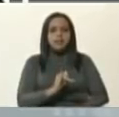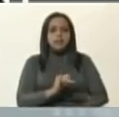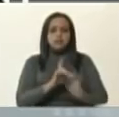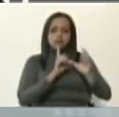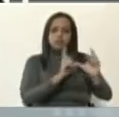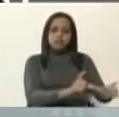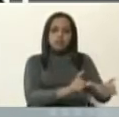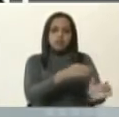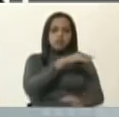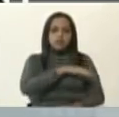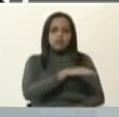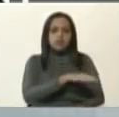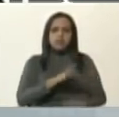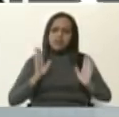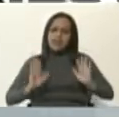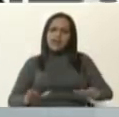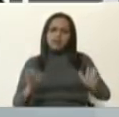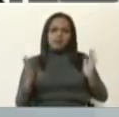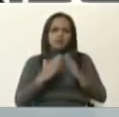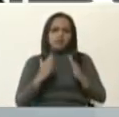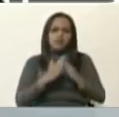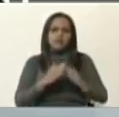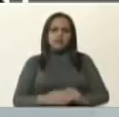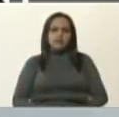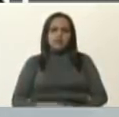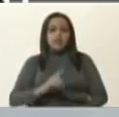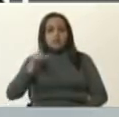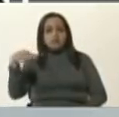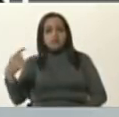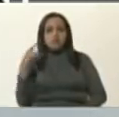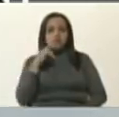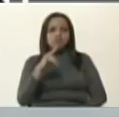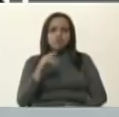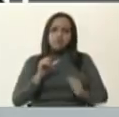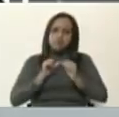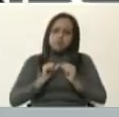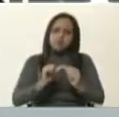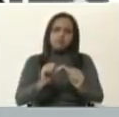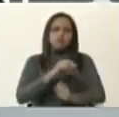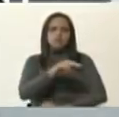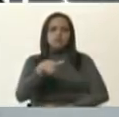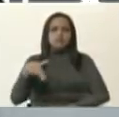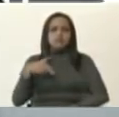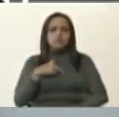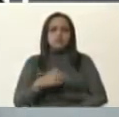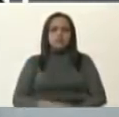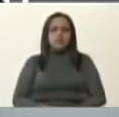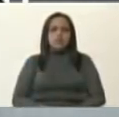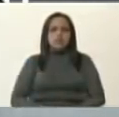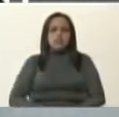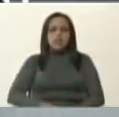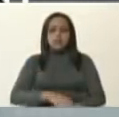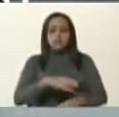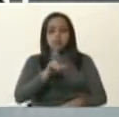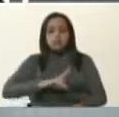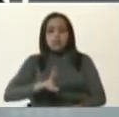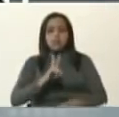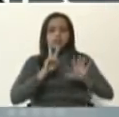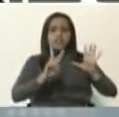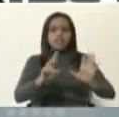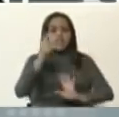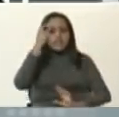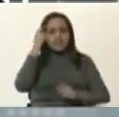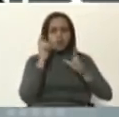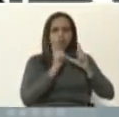que no sea quedarnos en casa. Así que el próximo lunes estaremos iniciando nosotros en el esquema venezolano los siete días de